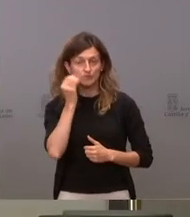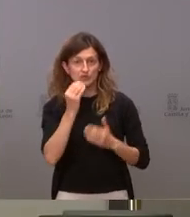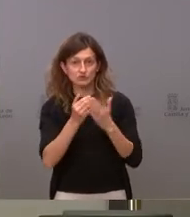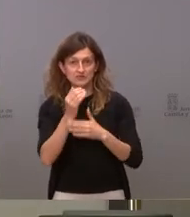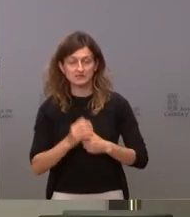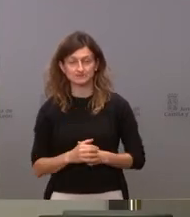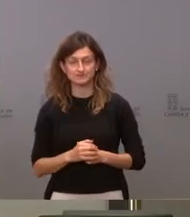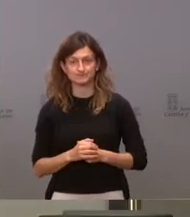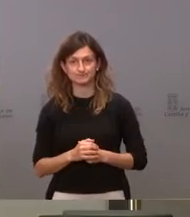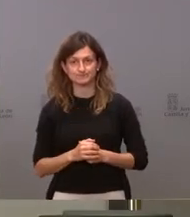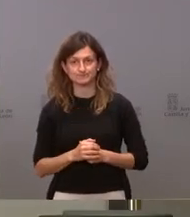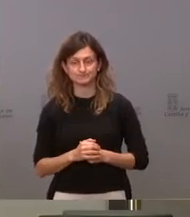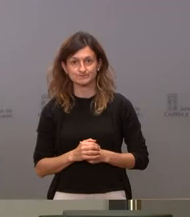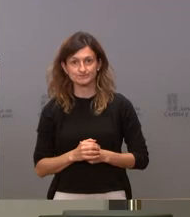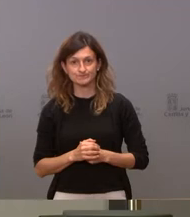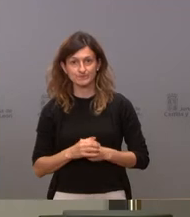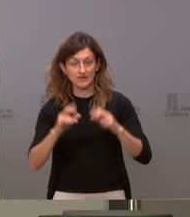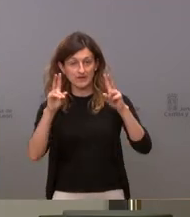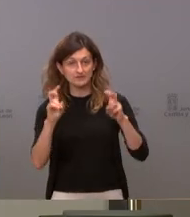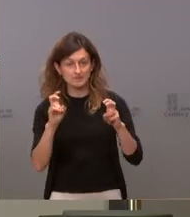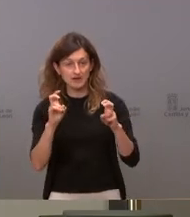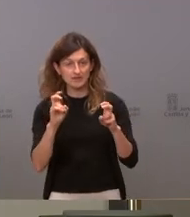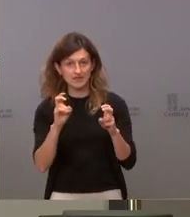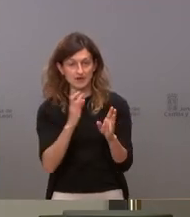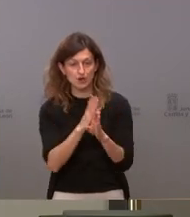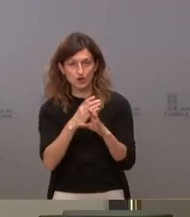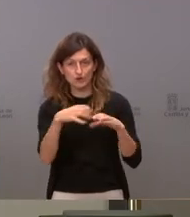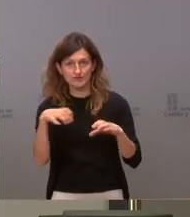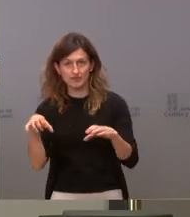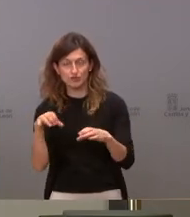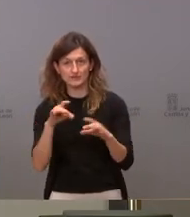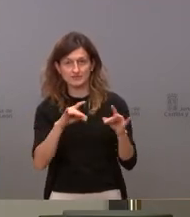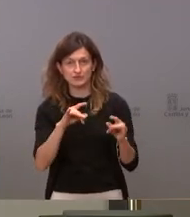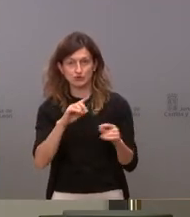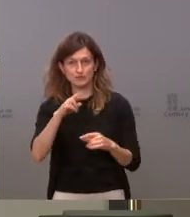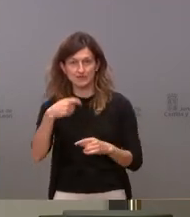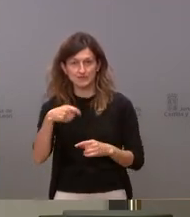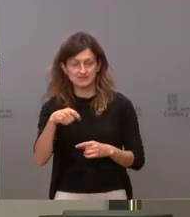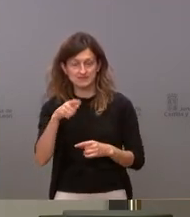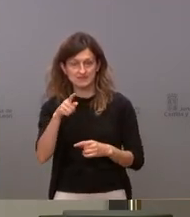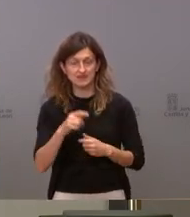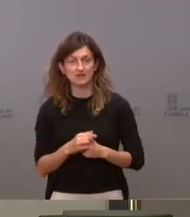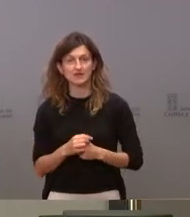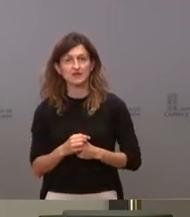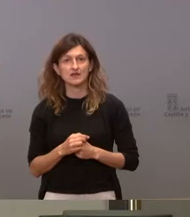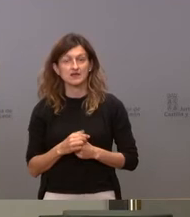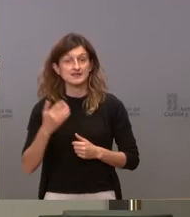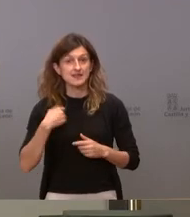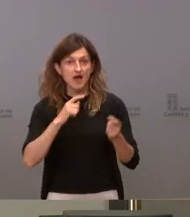Aquí. Sobre la ley de ordenación del territorio quería preguntarle al vicepresidente si ya han mantenido conversaciones